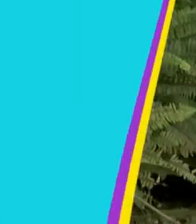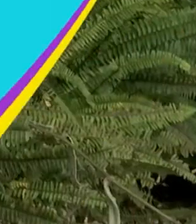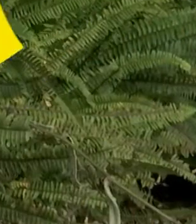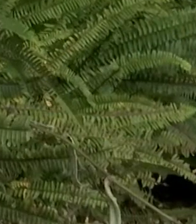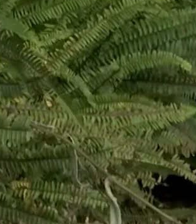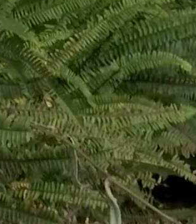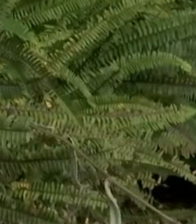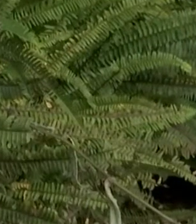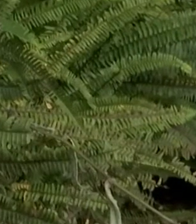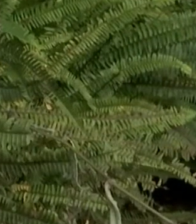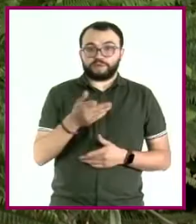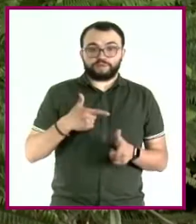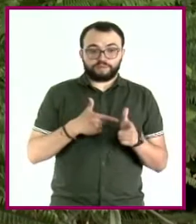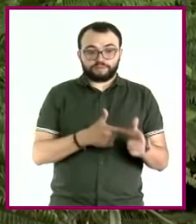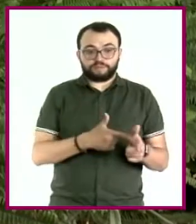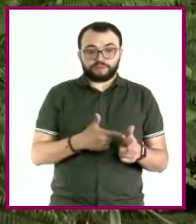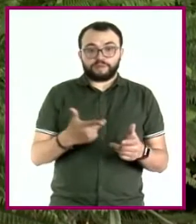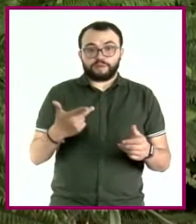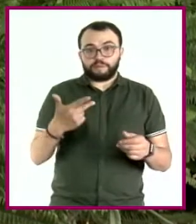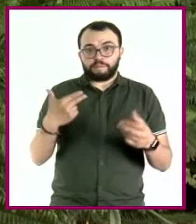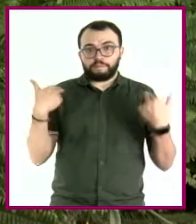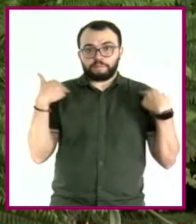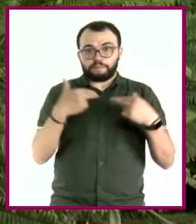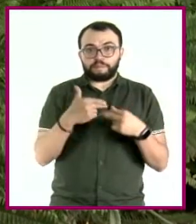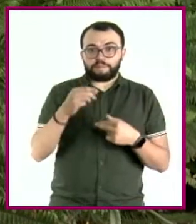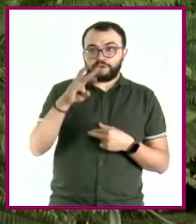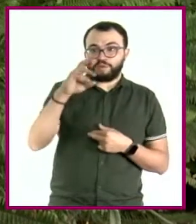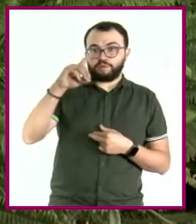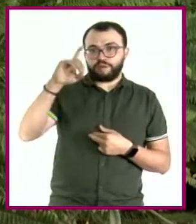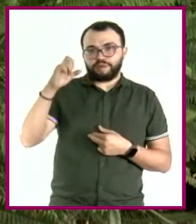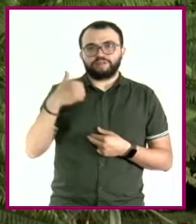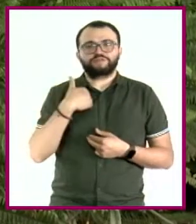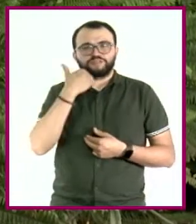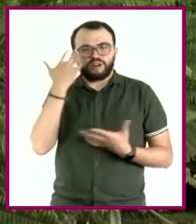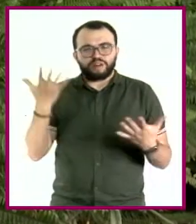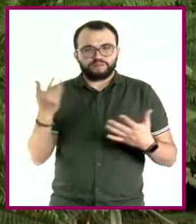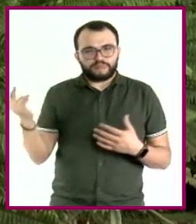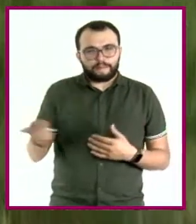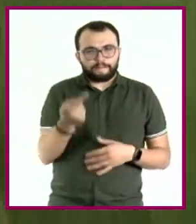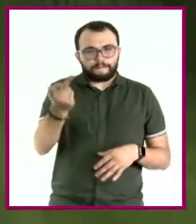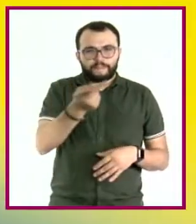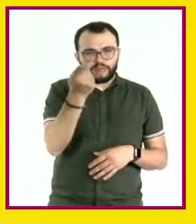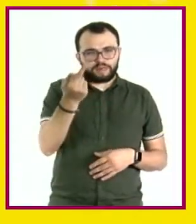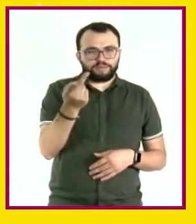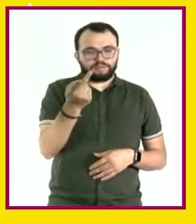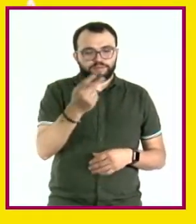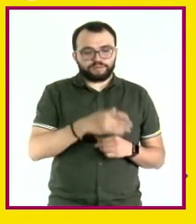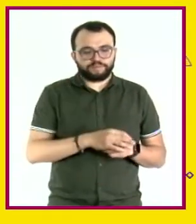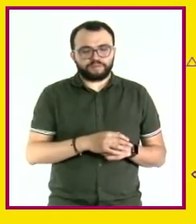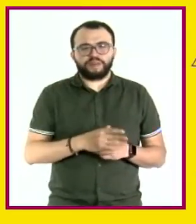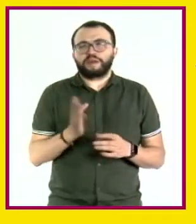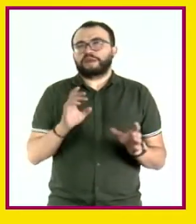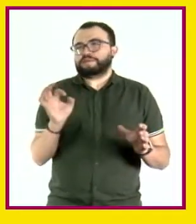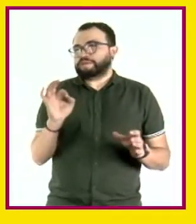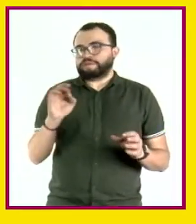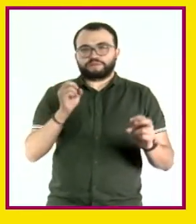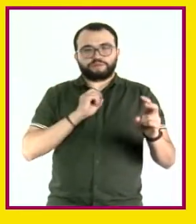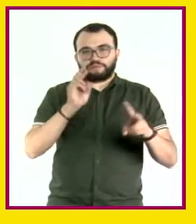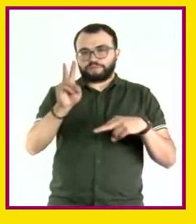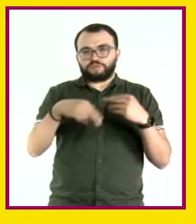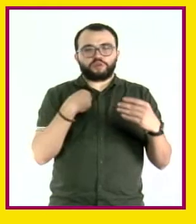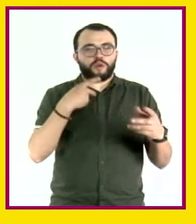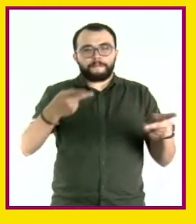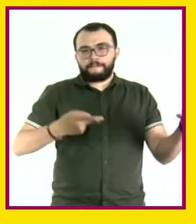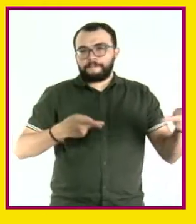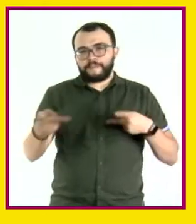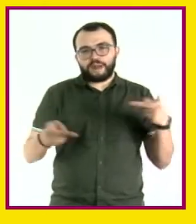Que bueno que sigue con nosotros Maestra Wendolín Dávila, queremos hacerle un par de preguntas más. Si vamos a preparar algún alimento